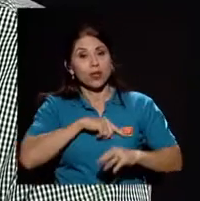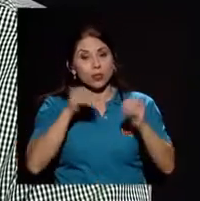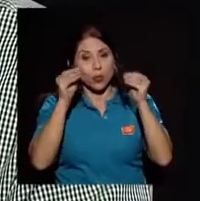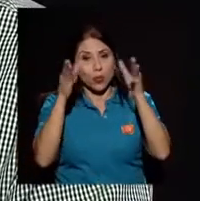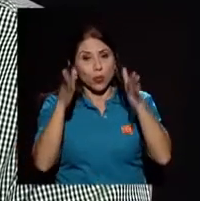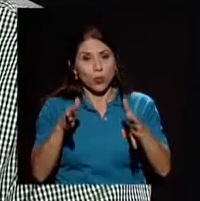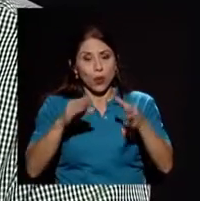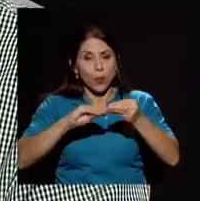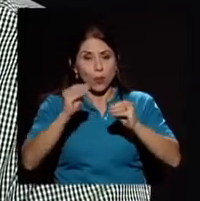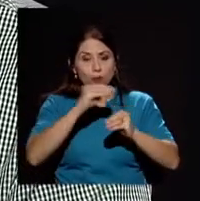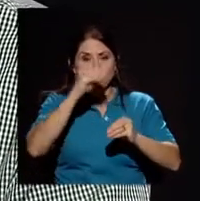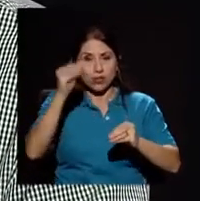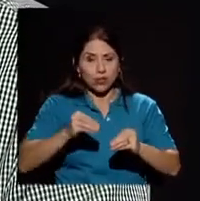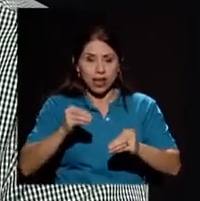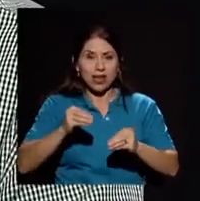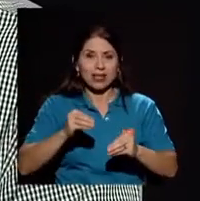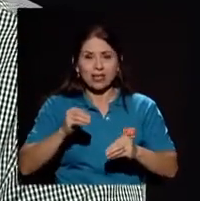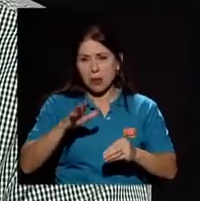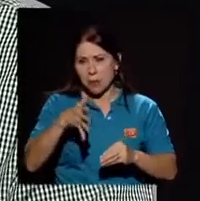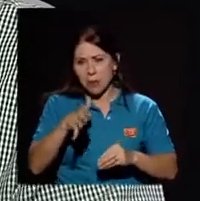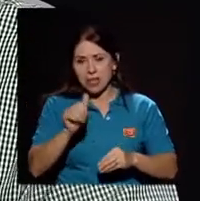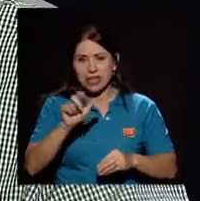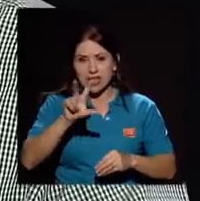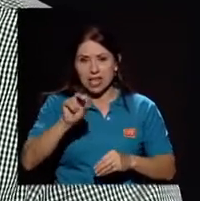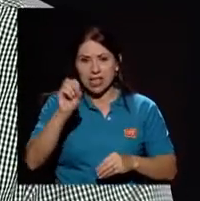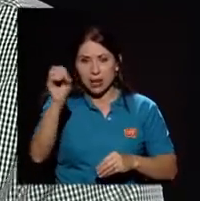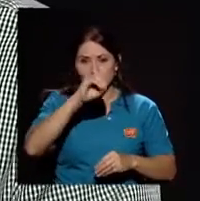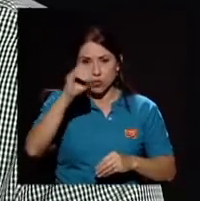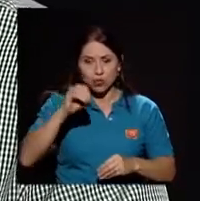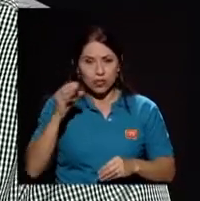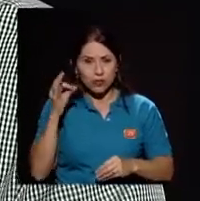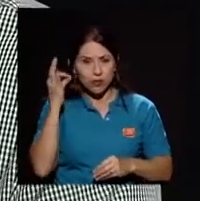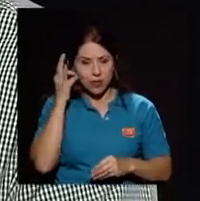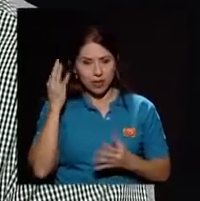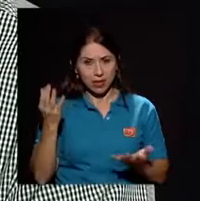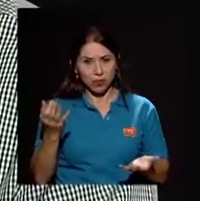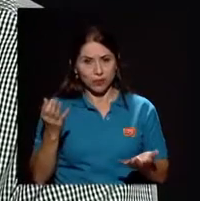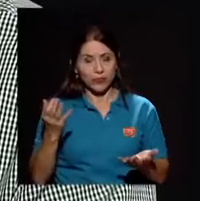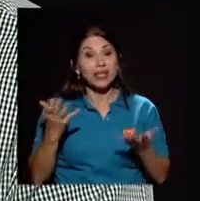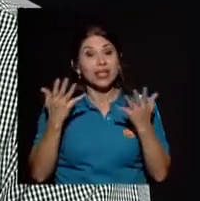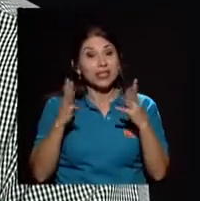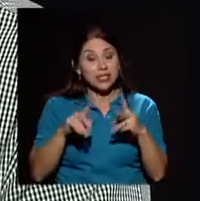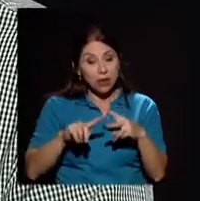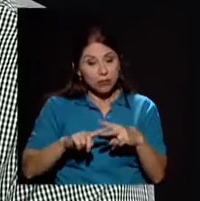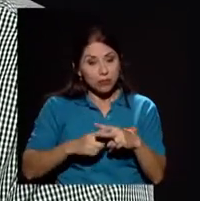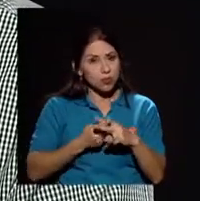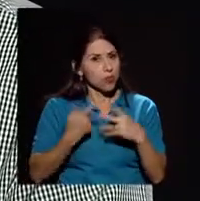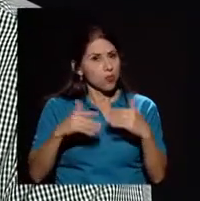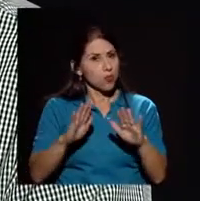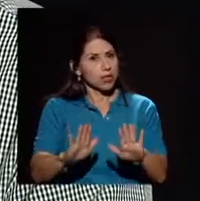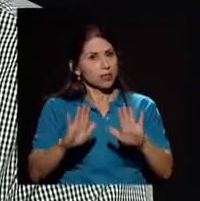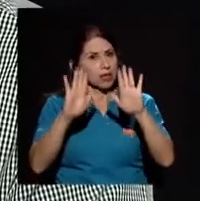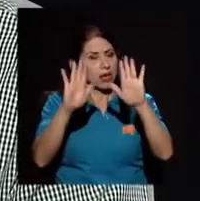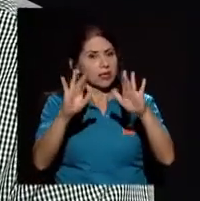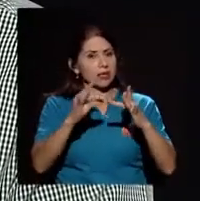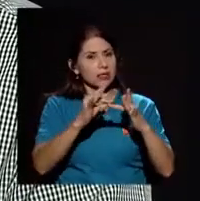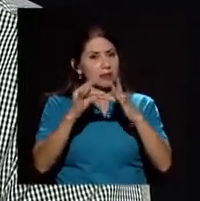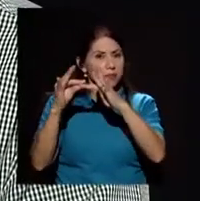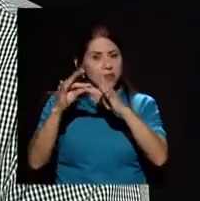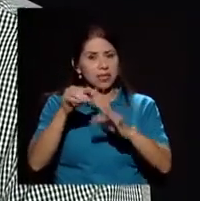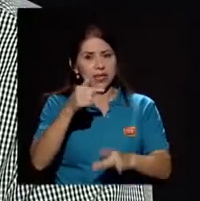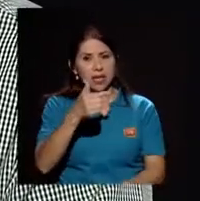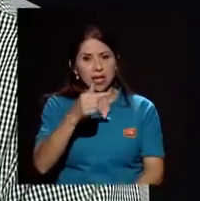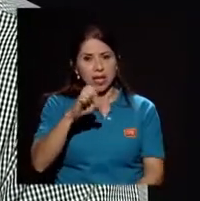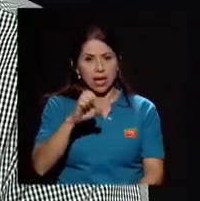porcentaje casi más de un 30% femenino y ya se ha ido introduciendo y hemos tenido grandes geólogas en este momento y así están